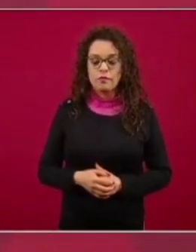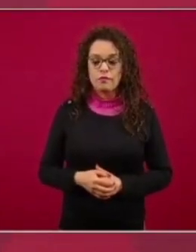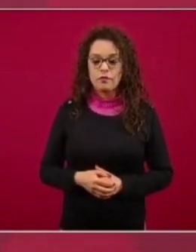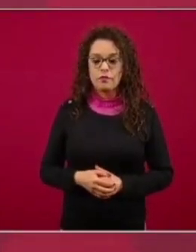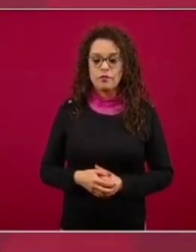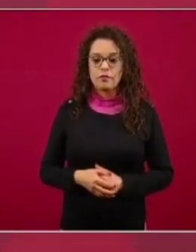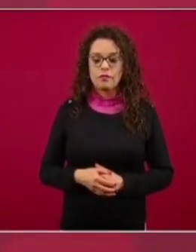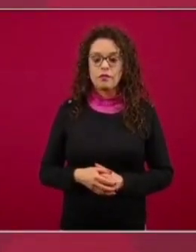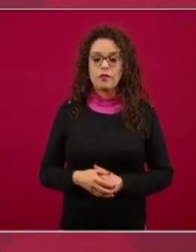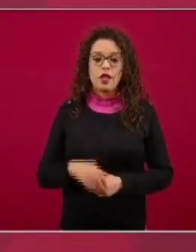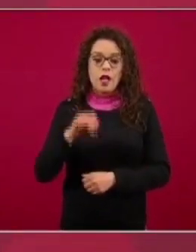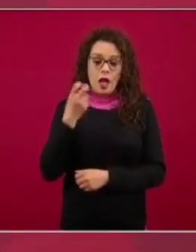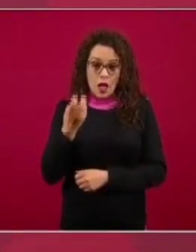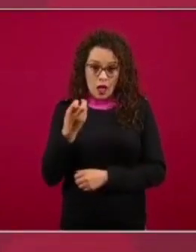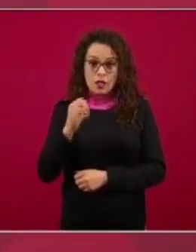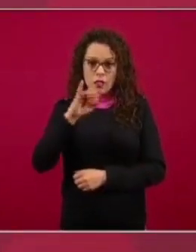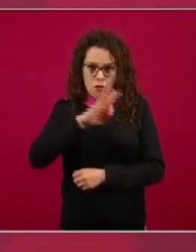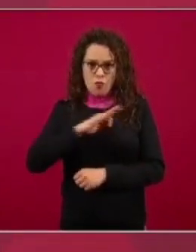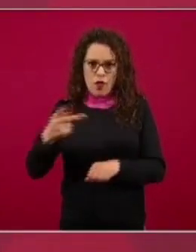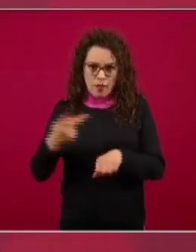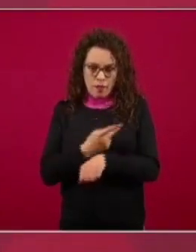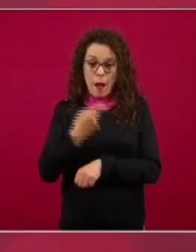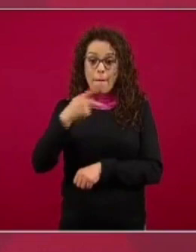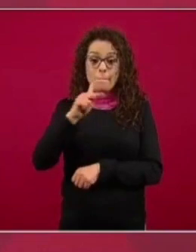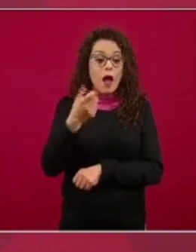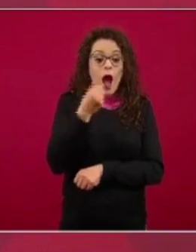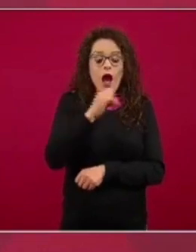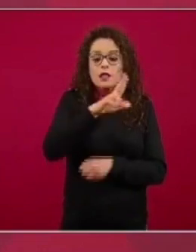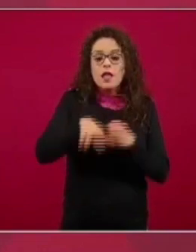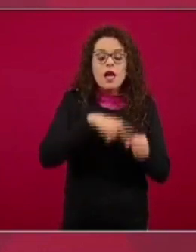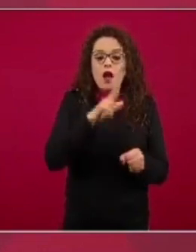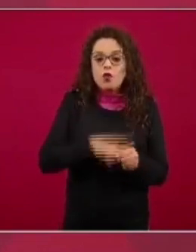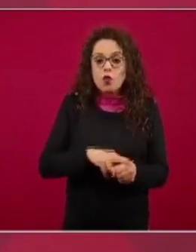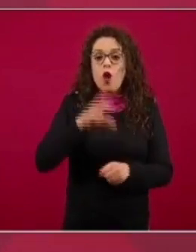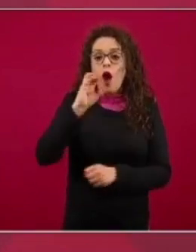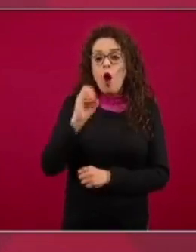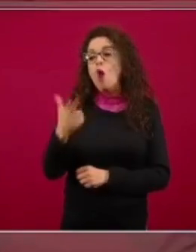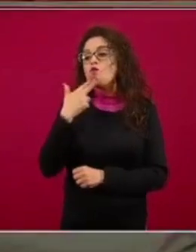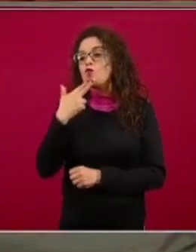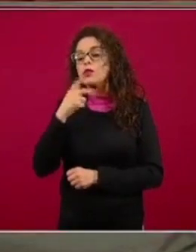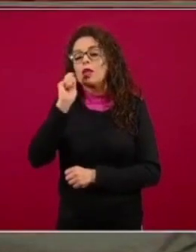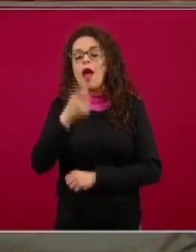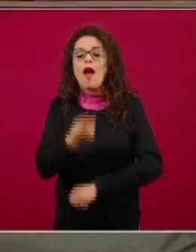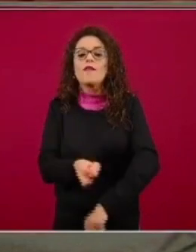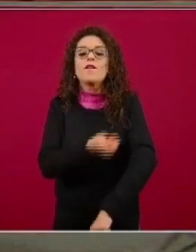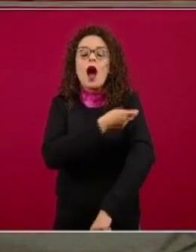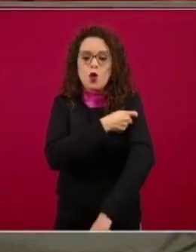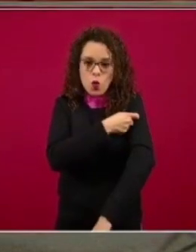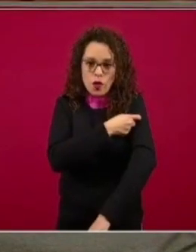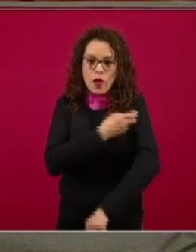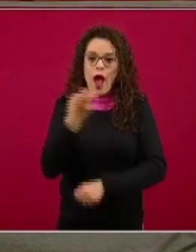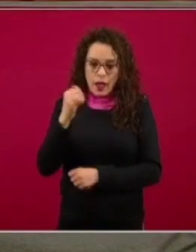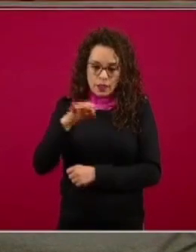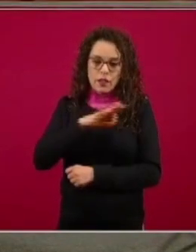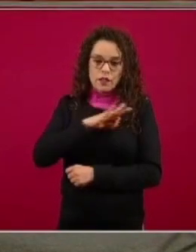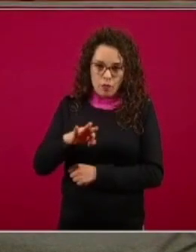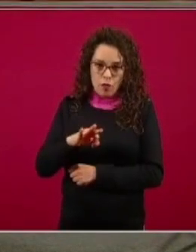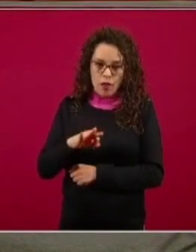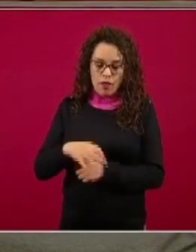temprano ya sea por inmunidad natural o por el uso de una vacuna ahora sobre el tema de